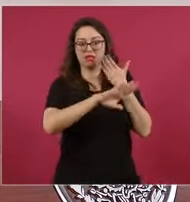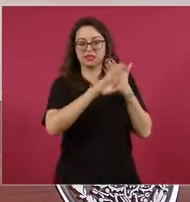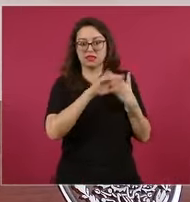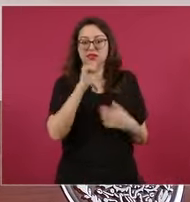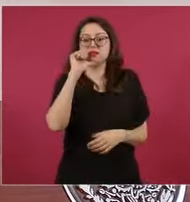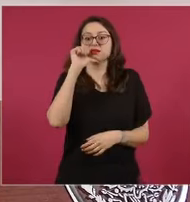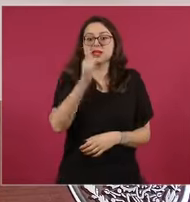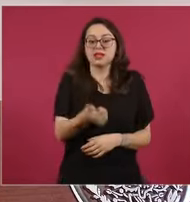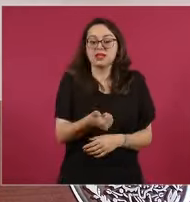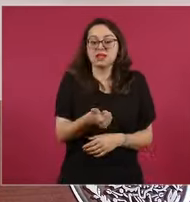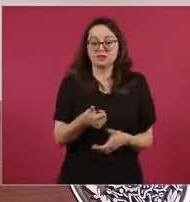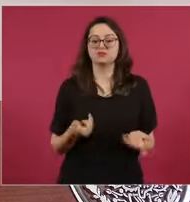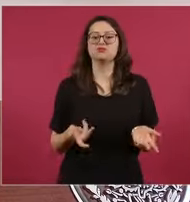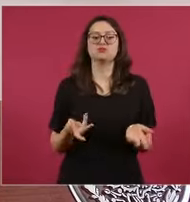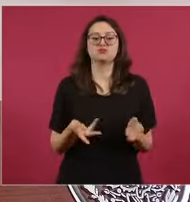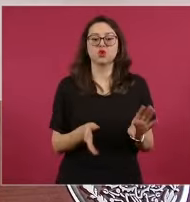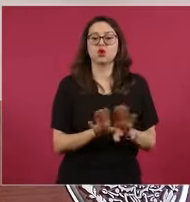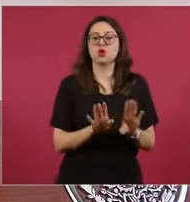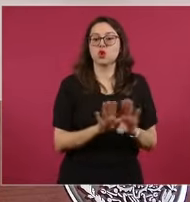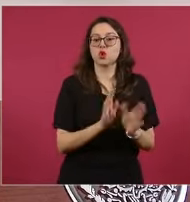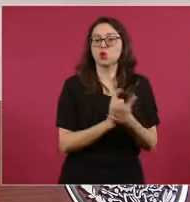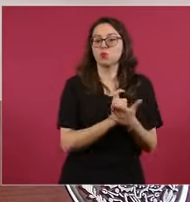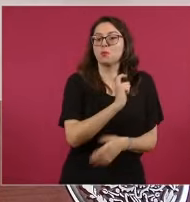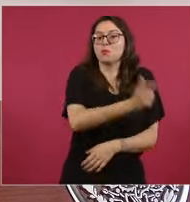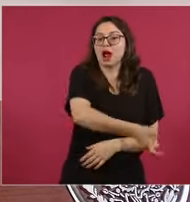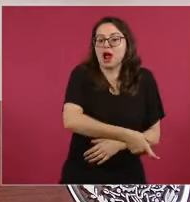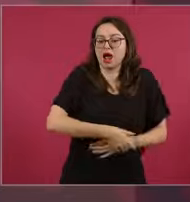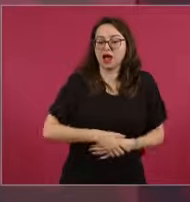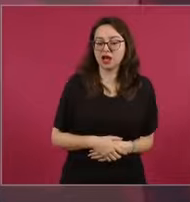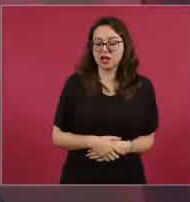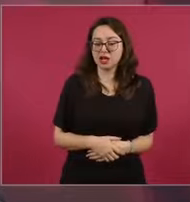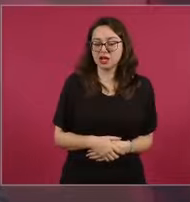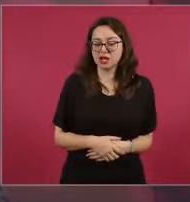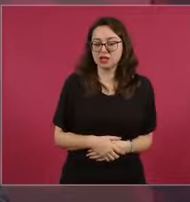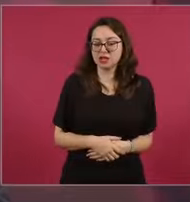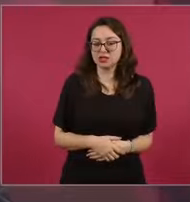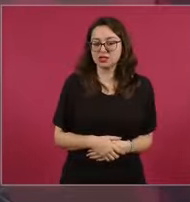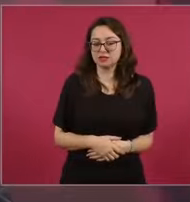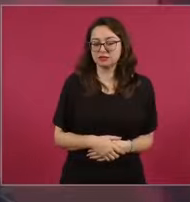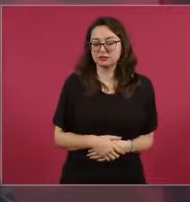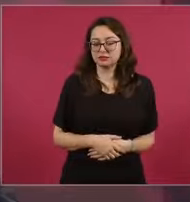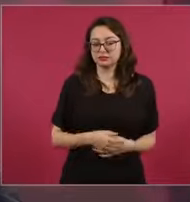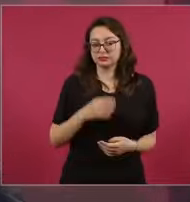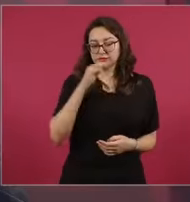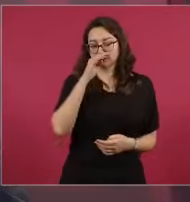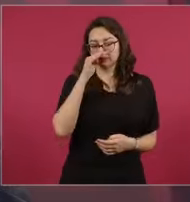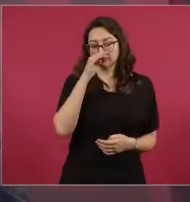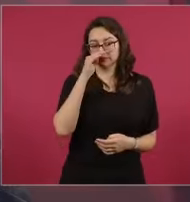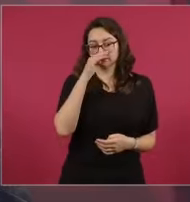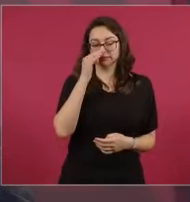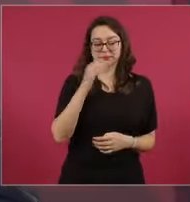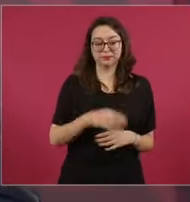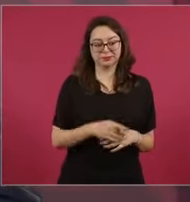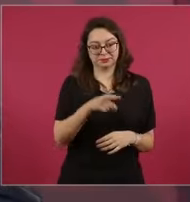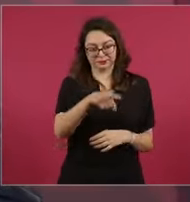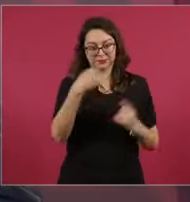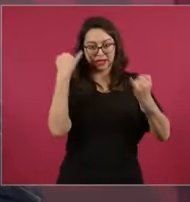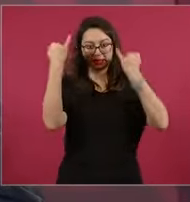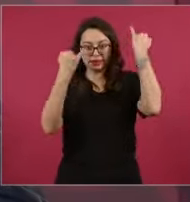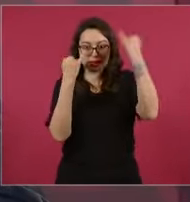hay montaje, ¿cómo le hace? Nada más que ya les ganaron los de New York Times.